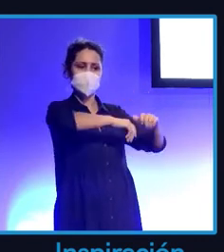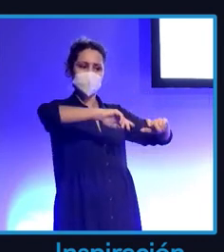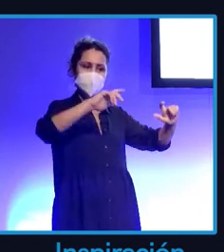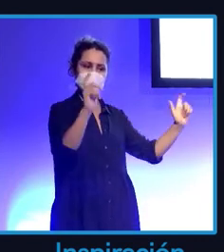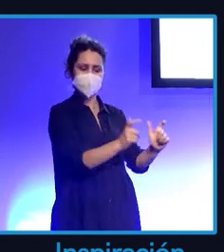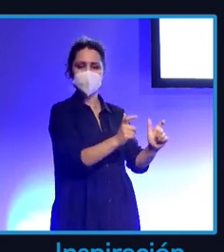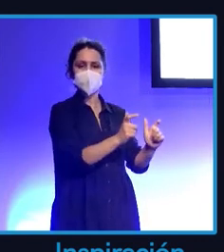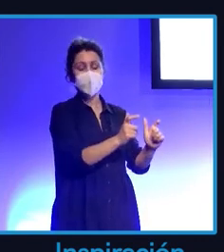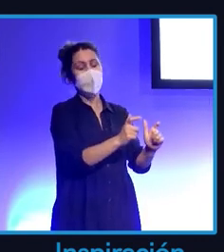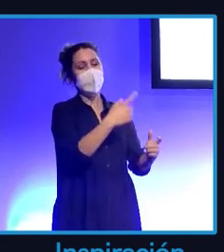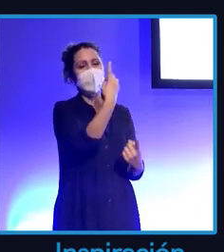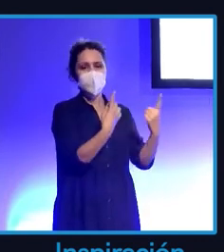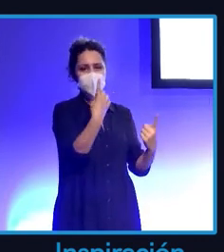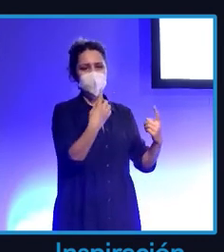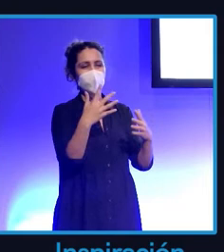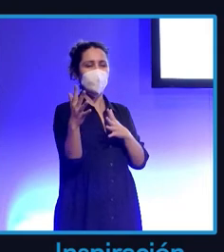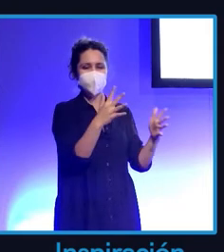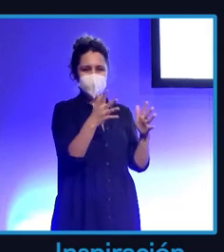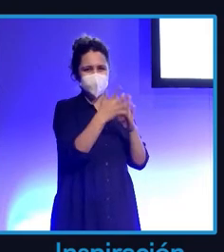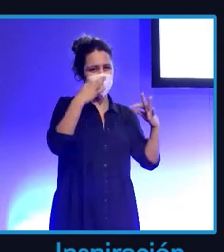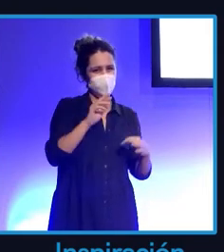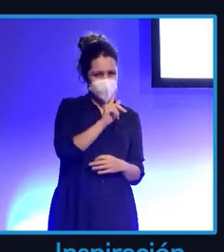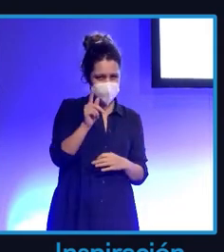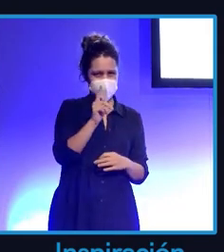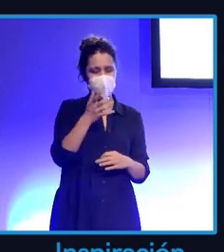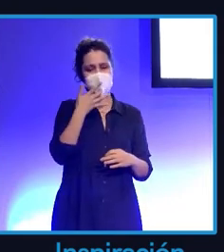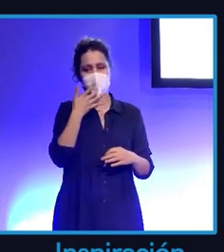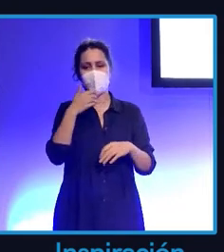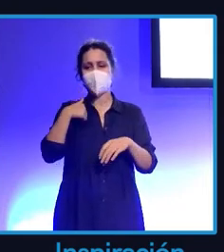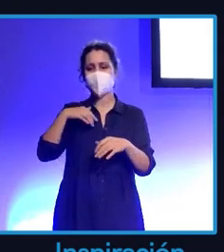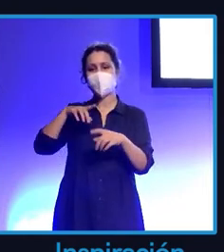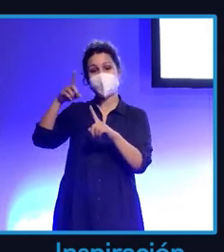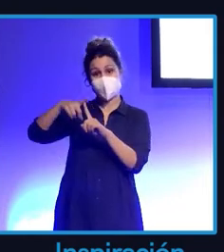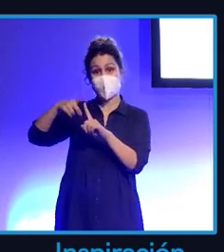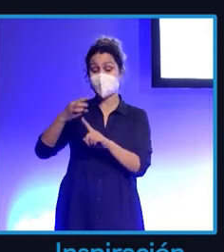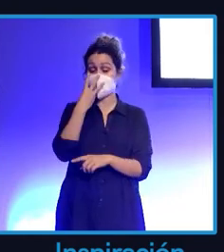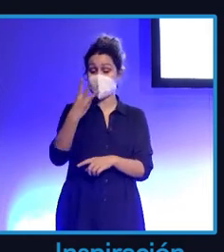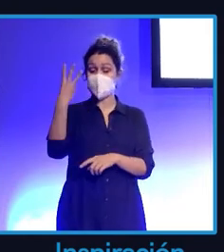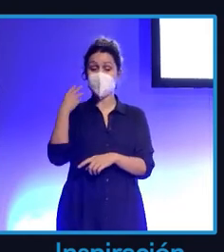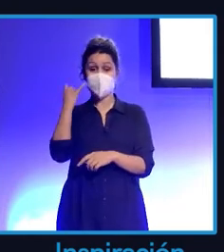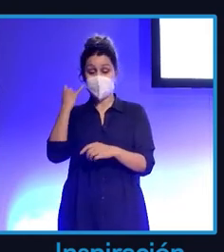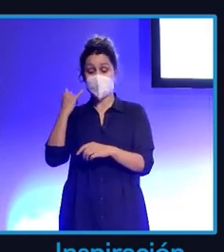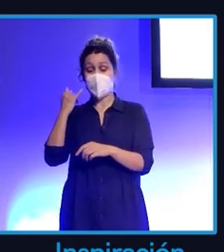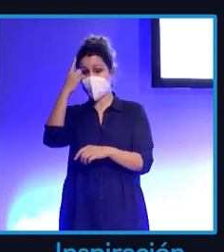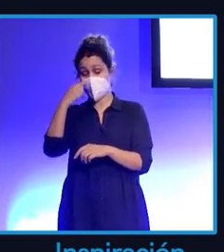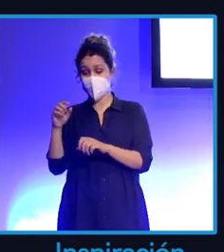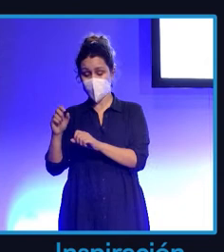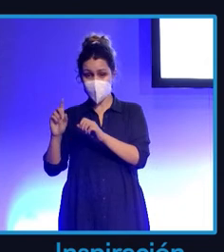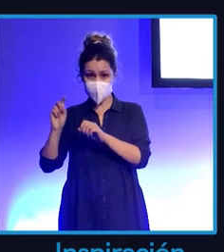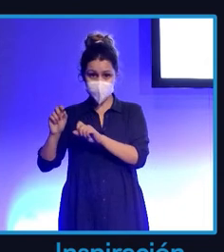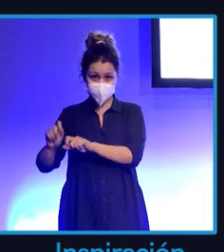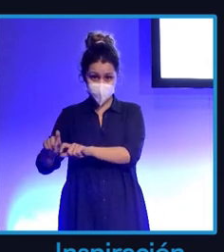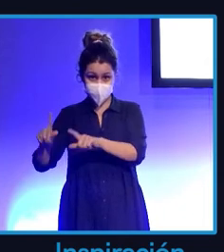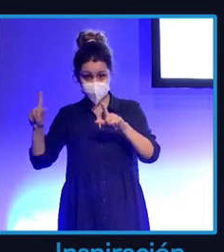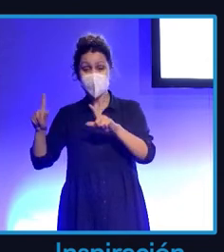herramienta considera dubitativa a mi tía que se hizo Instagram hace tres años y no se acuerda para nada de la contraseña,